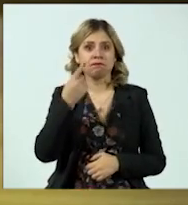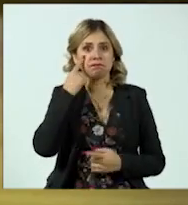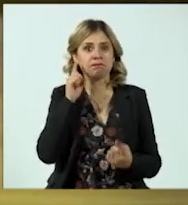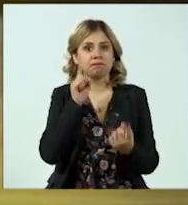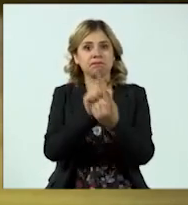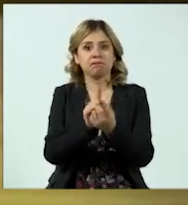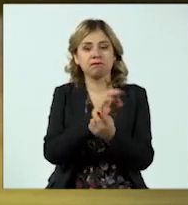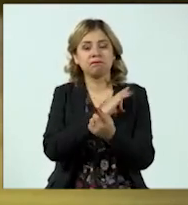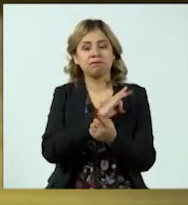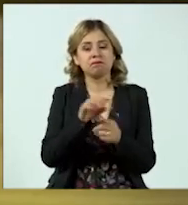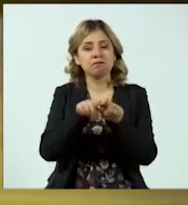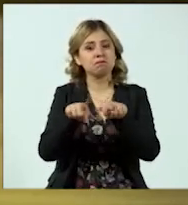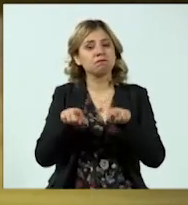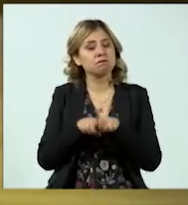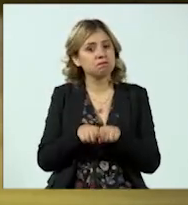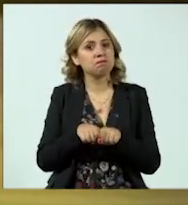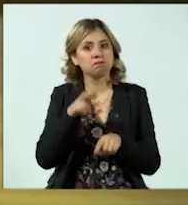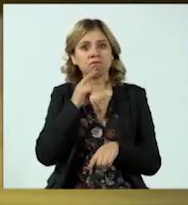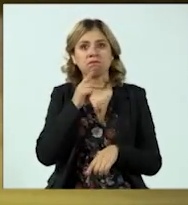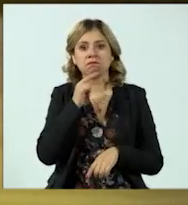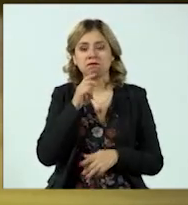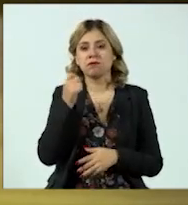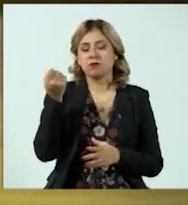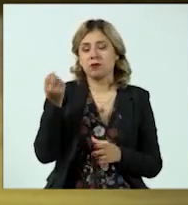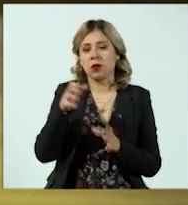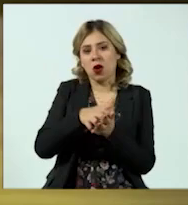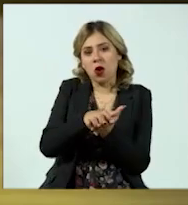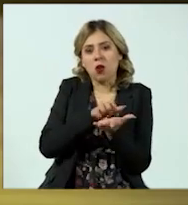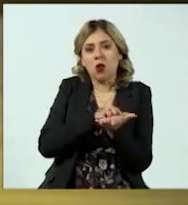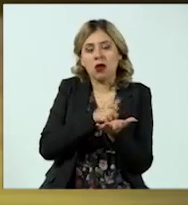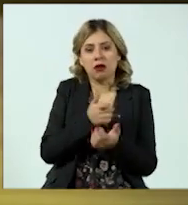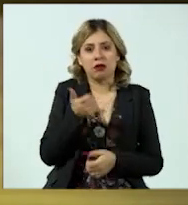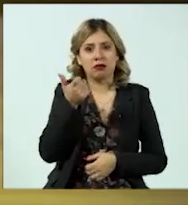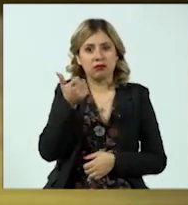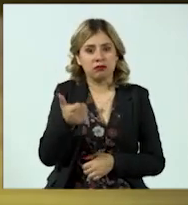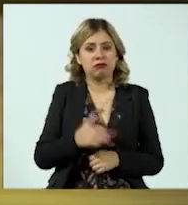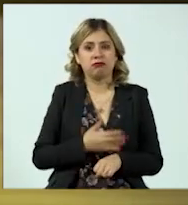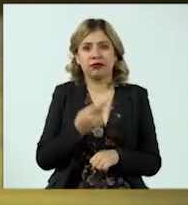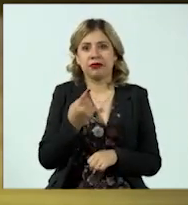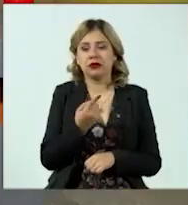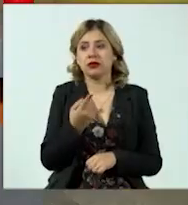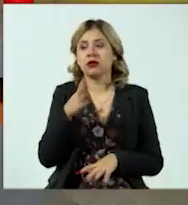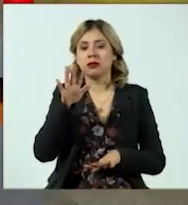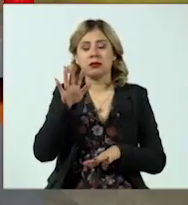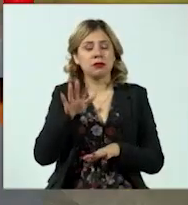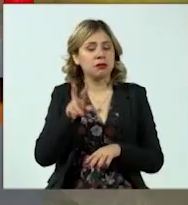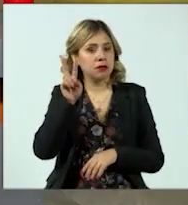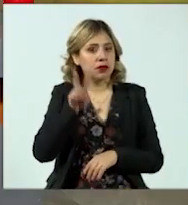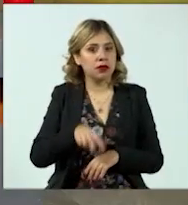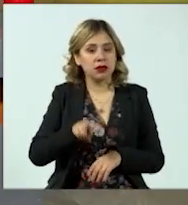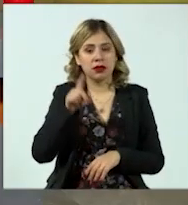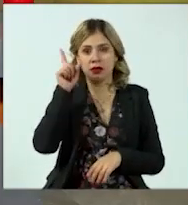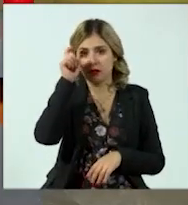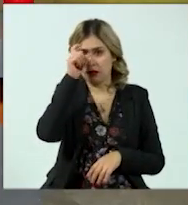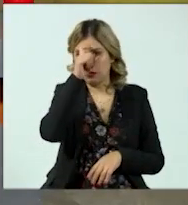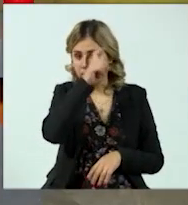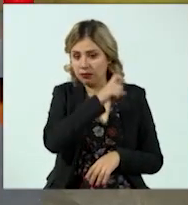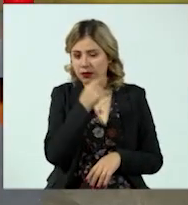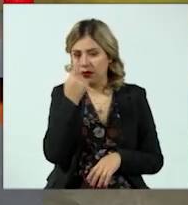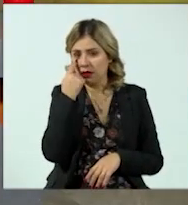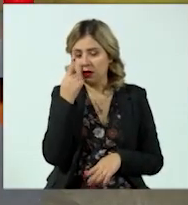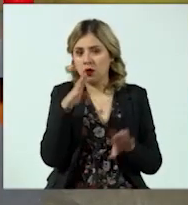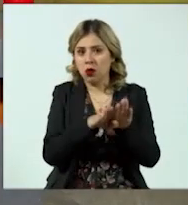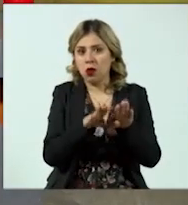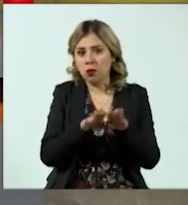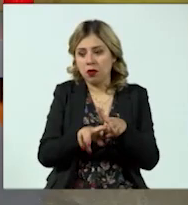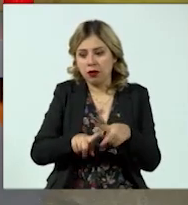para que puedan ahorrarse una lanita de verdad, porque se complica la situación y sobre todo, como